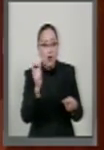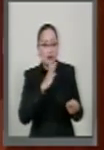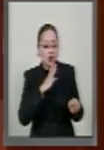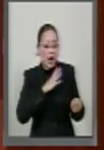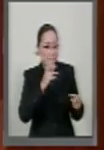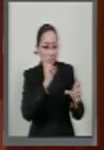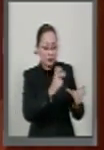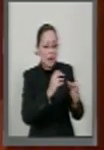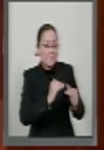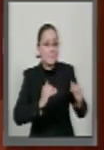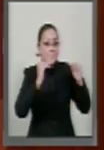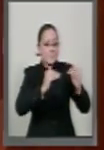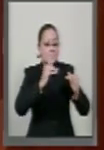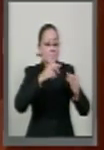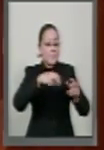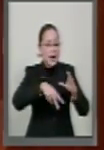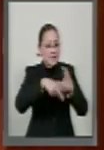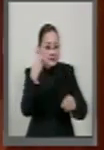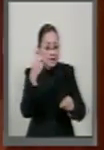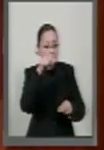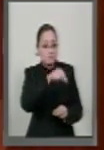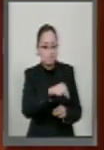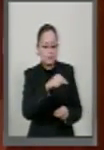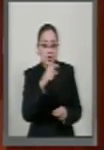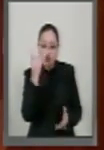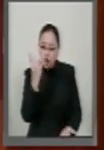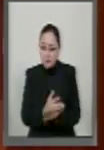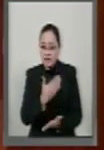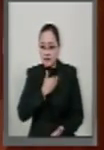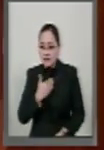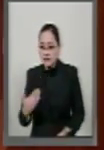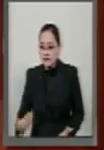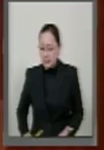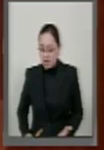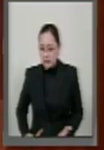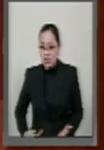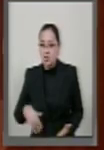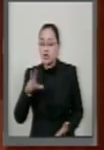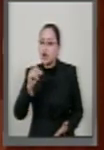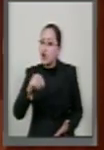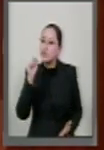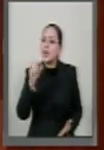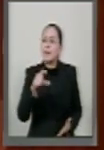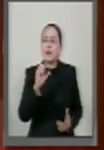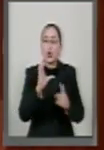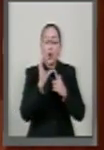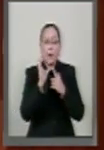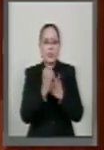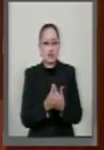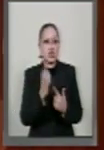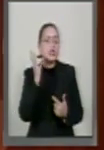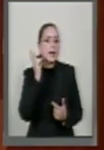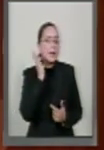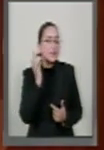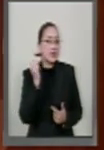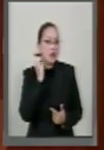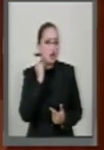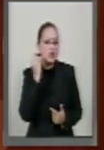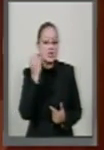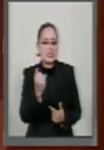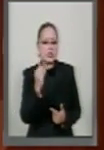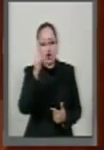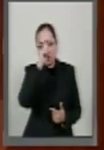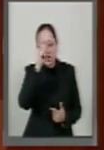vacante de ministro de la Corte, no sólo el presidente de la República, sino también una comisión del Senado y el